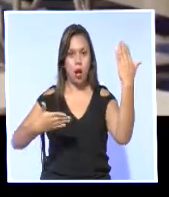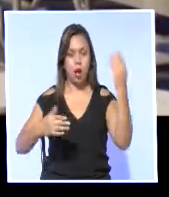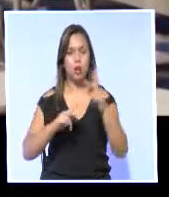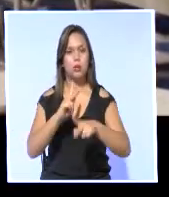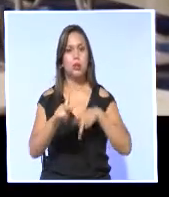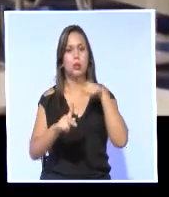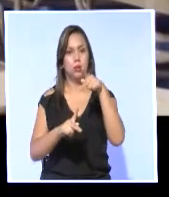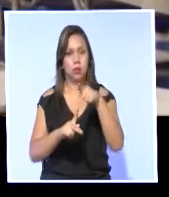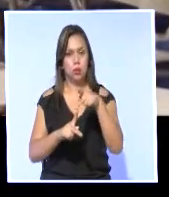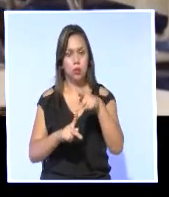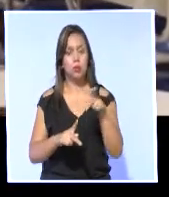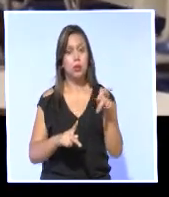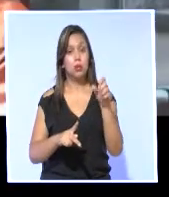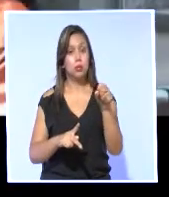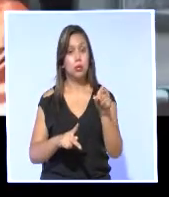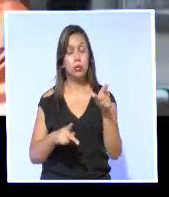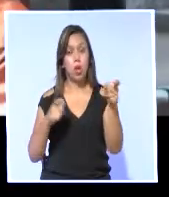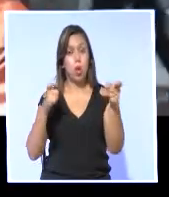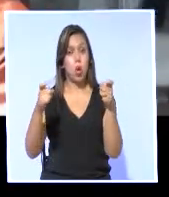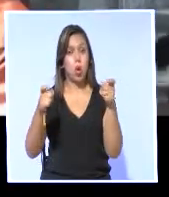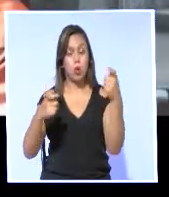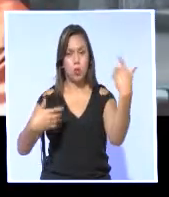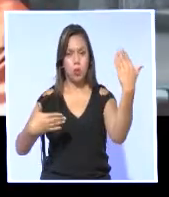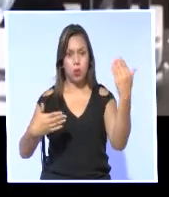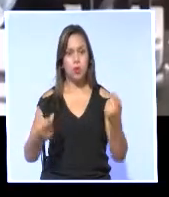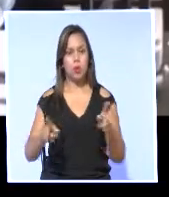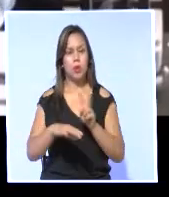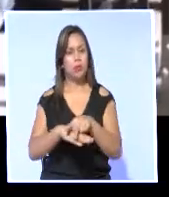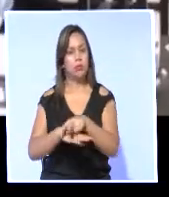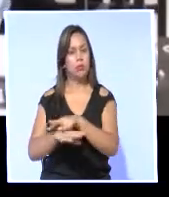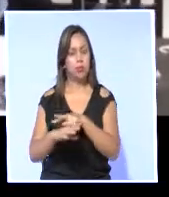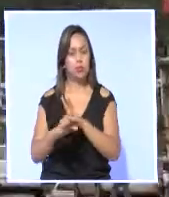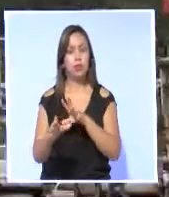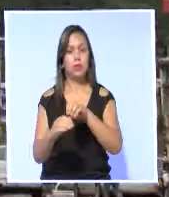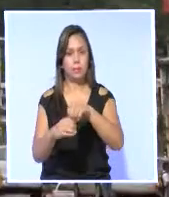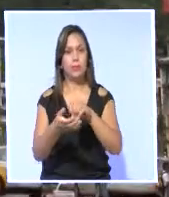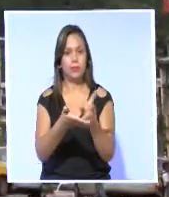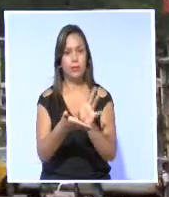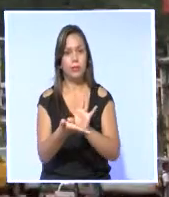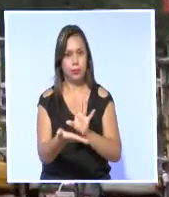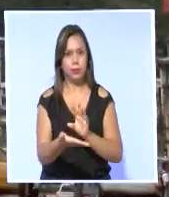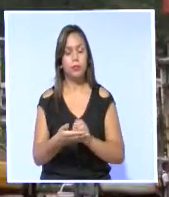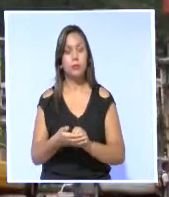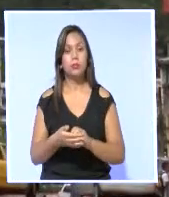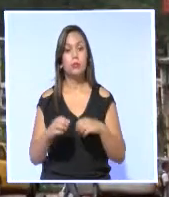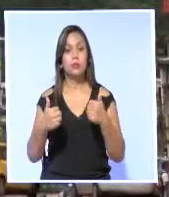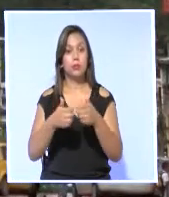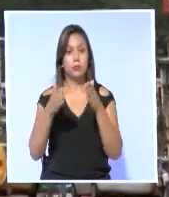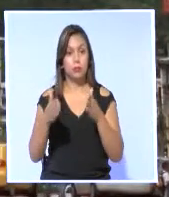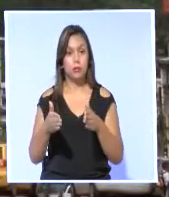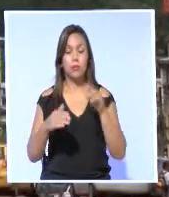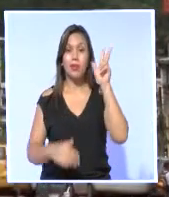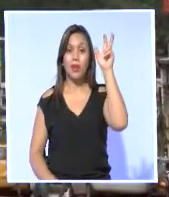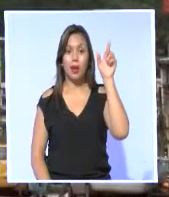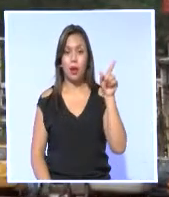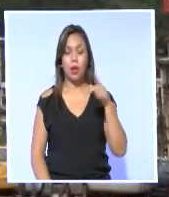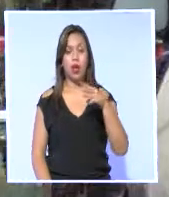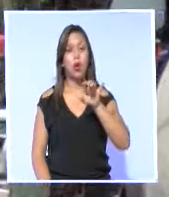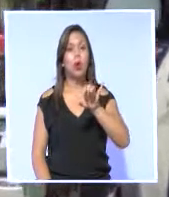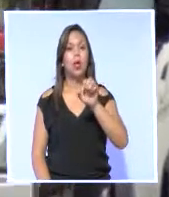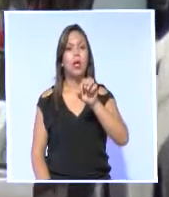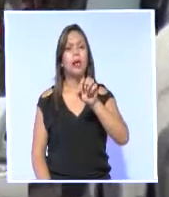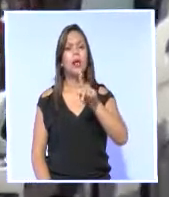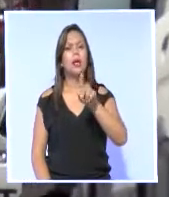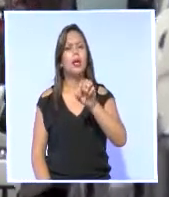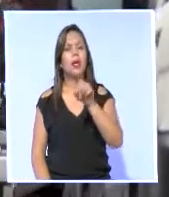prefectos estén sujetos al control político y de fiscalización de la Asamblea Nacional. El legislador del movimiento Creo, Héctor Yepes,